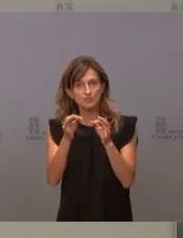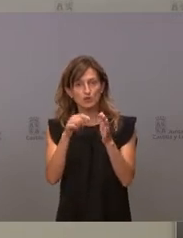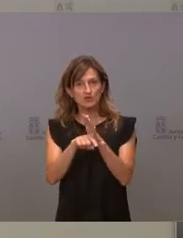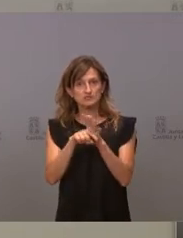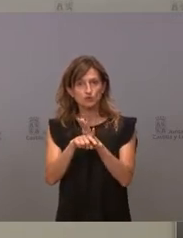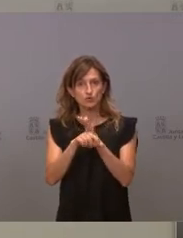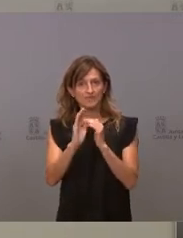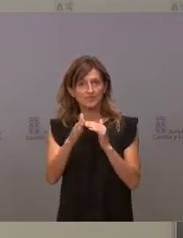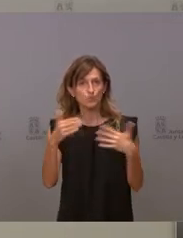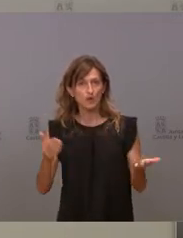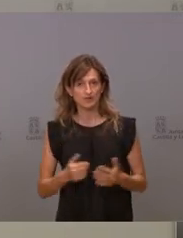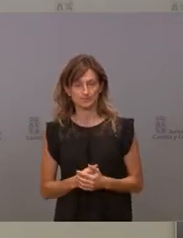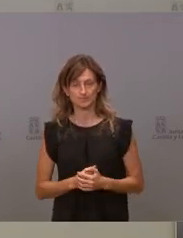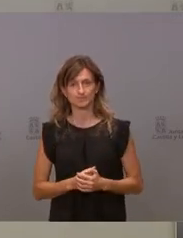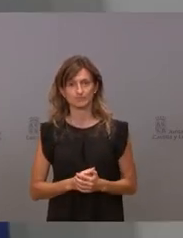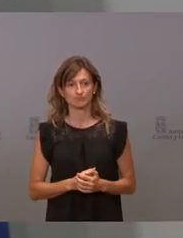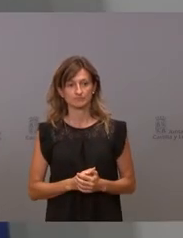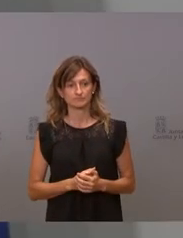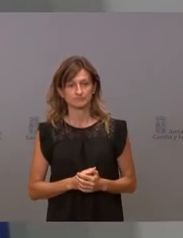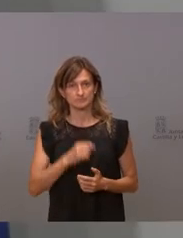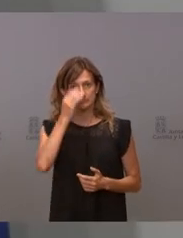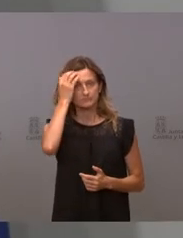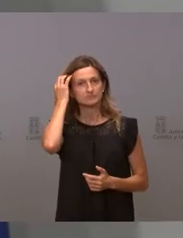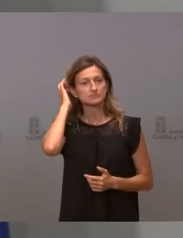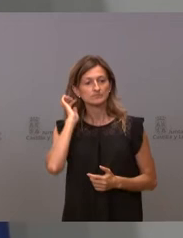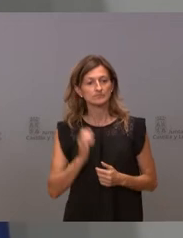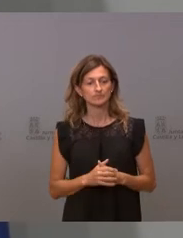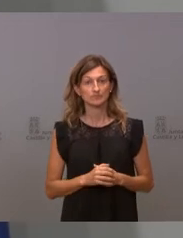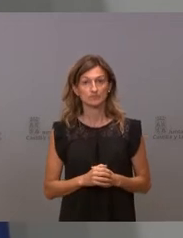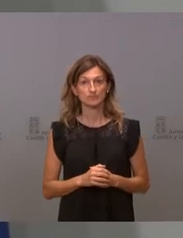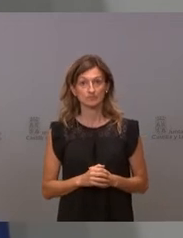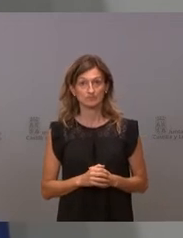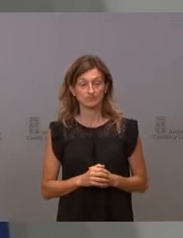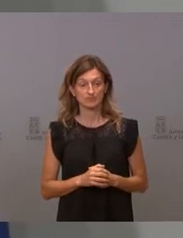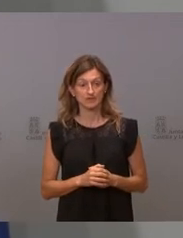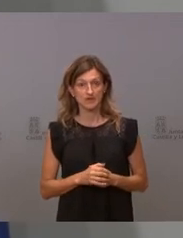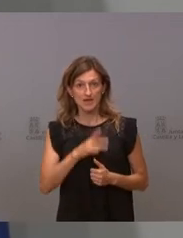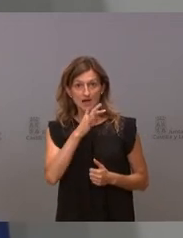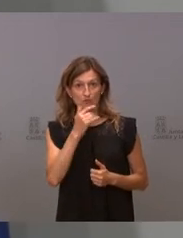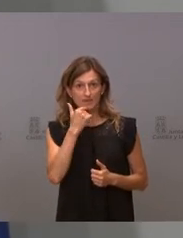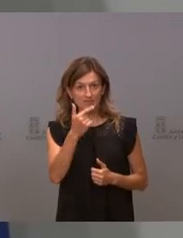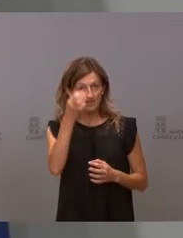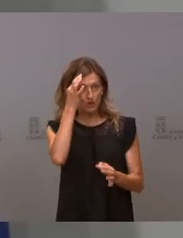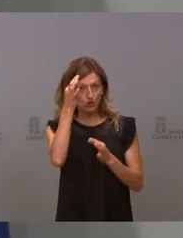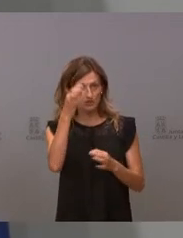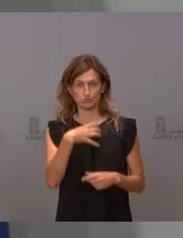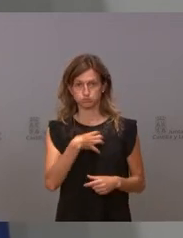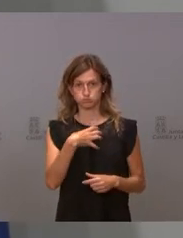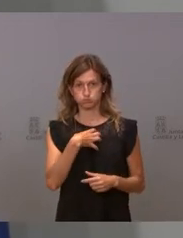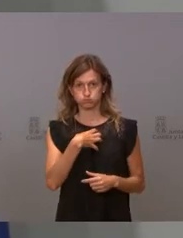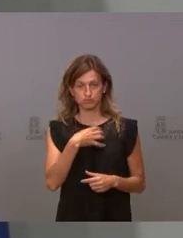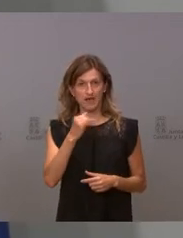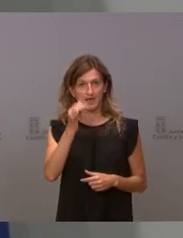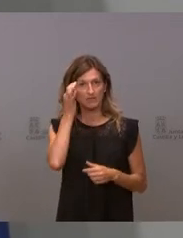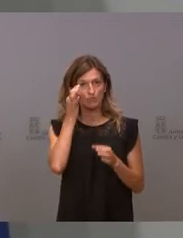afectados. Sí, hay una… no te lo puedo decir en este momento concreto, pero sí sé que hay un